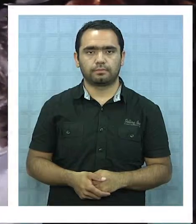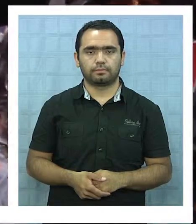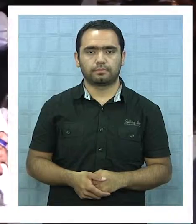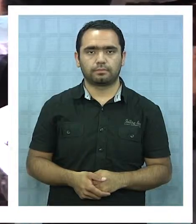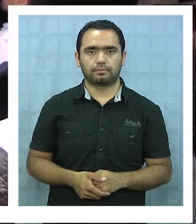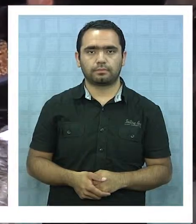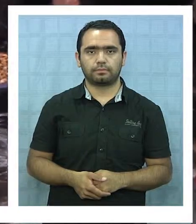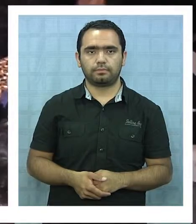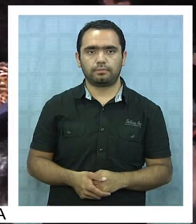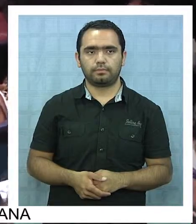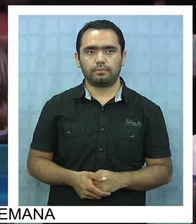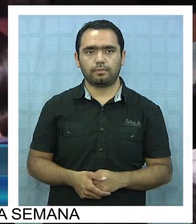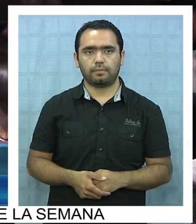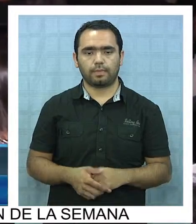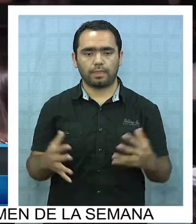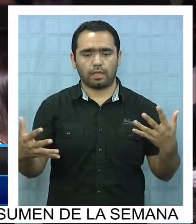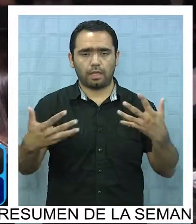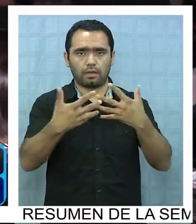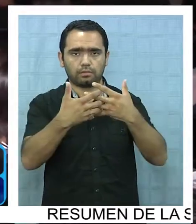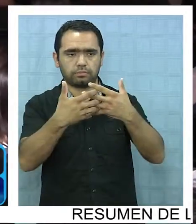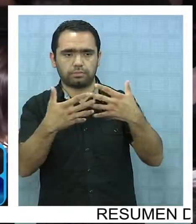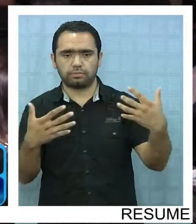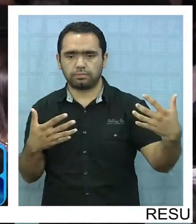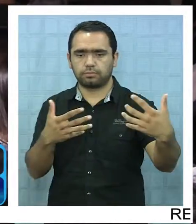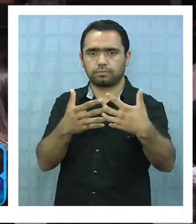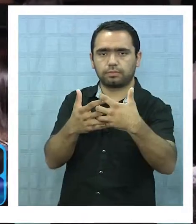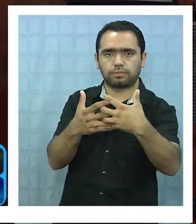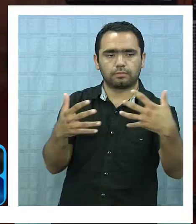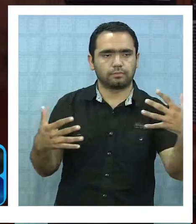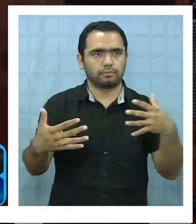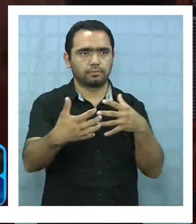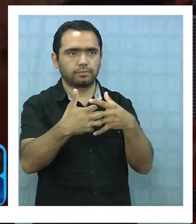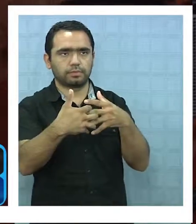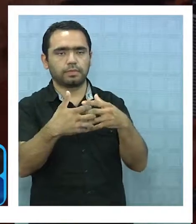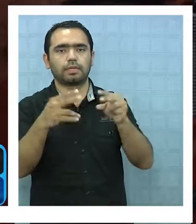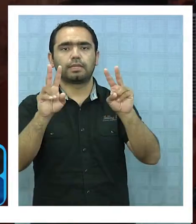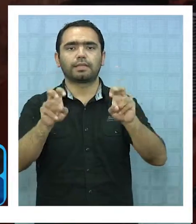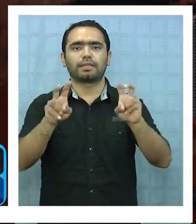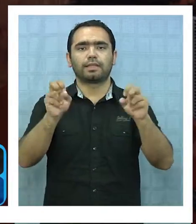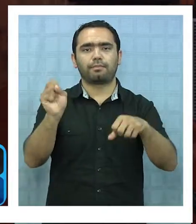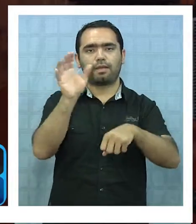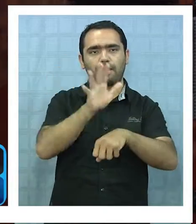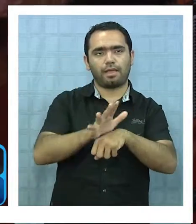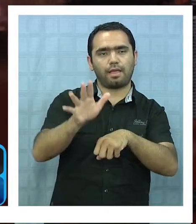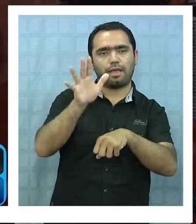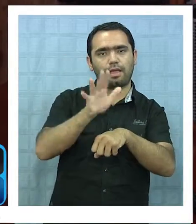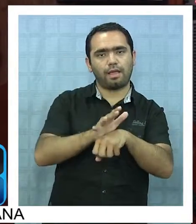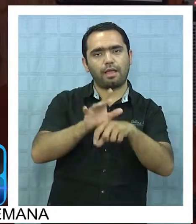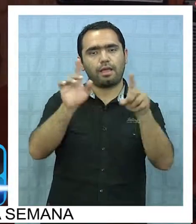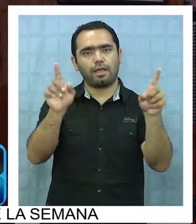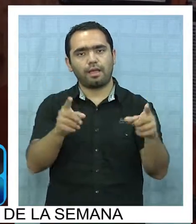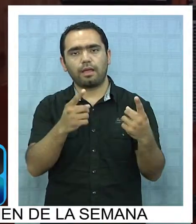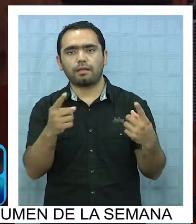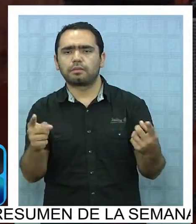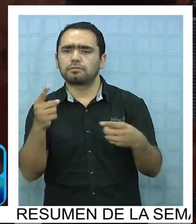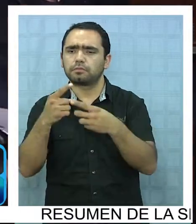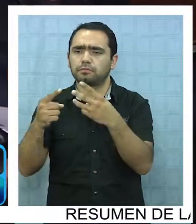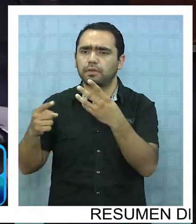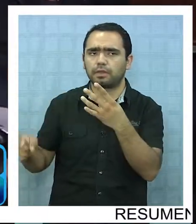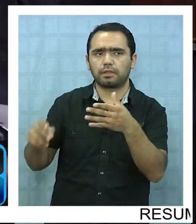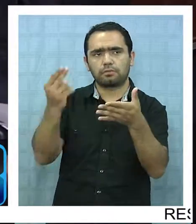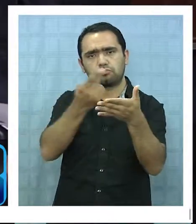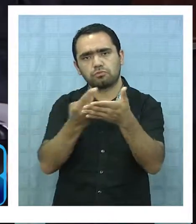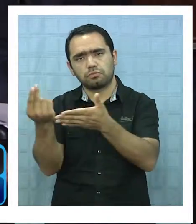A través de la articulación de redes entre emprendedores vinculados a la producción artística, el nodo Industrias Creativas de Iquique